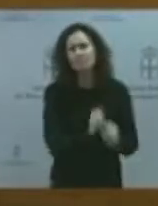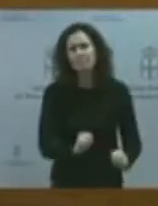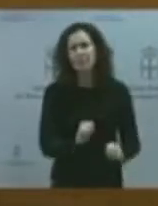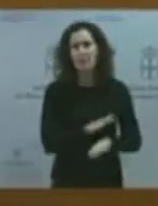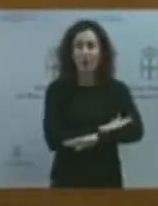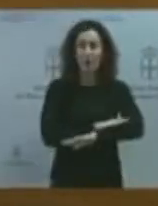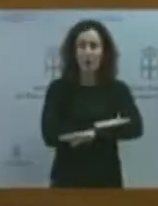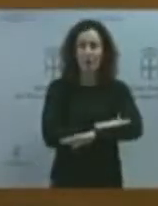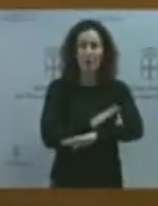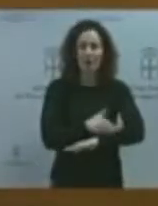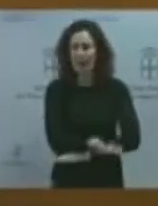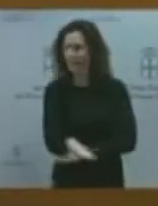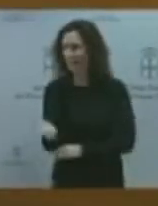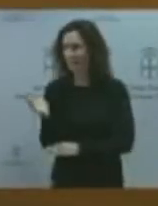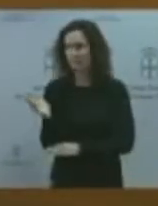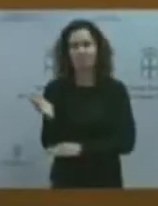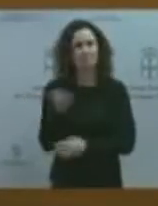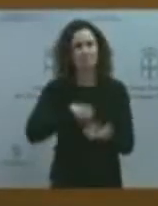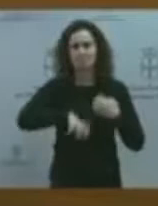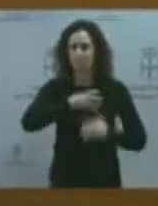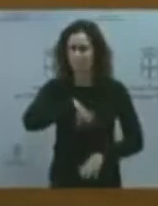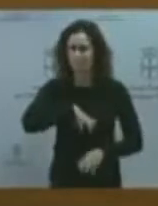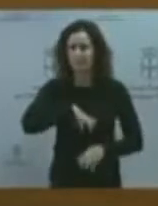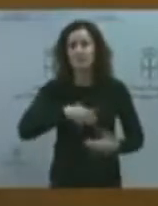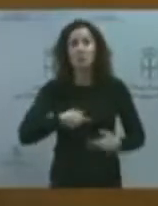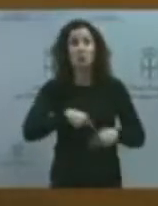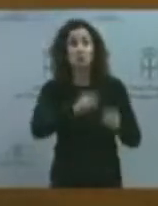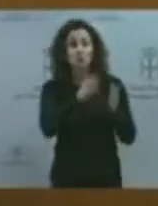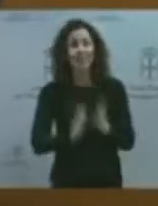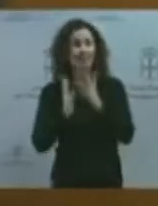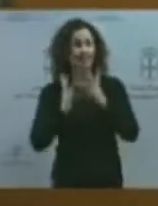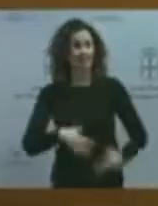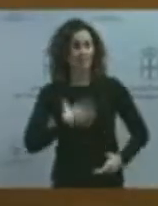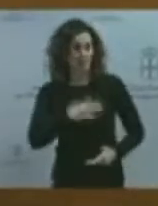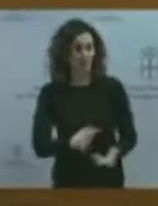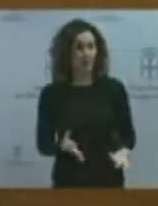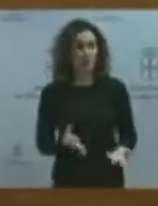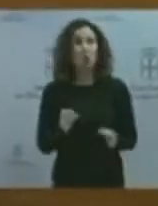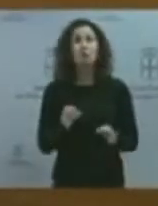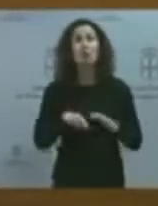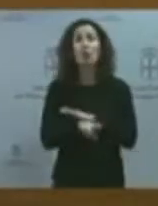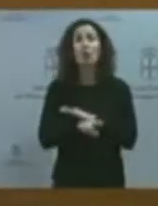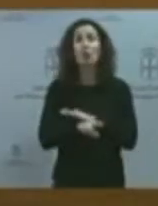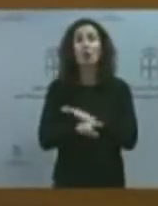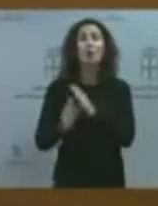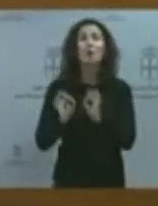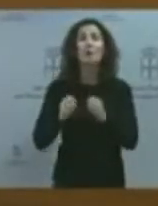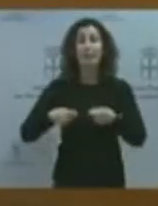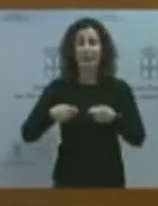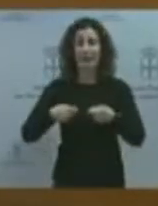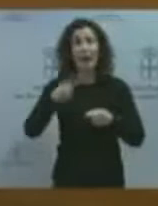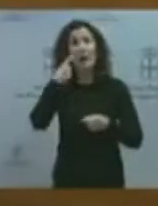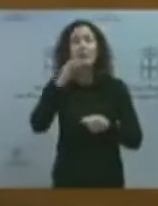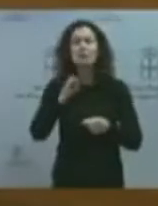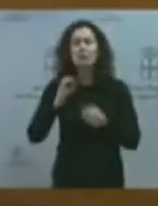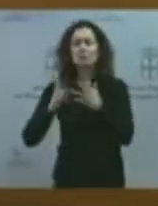Hasta usted puede hacer las cuentas, créame. Váyase al registro mercantil y pídelas. Y aplique los criterios y los conceptos del derecho administrativo en materia